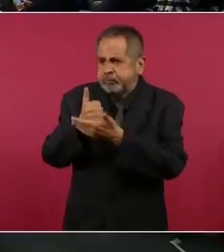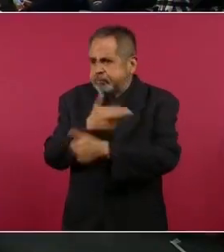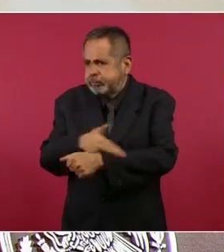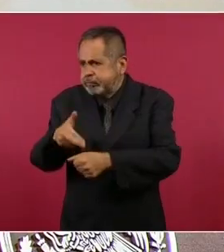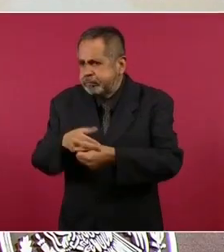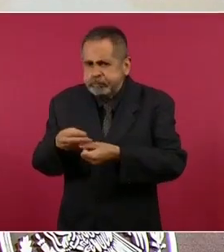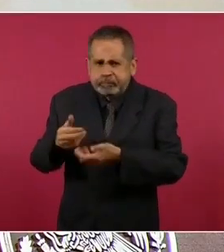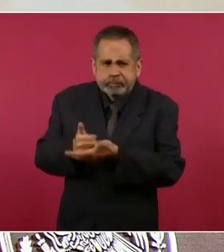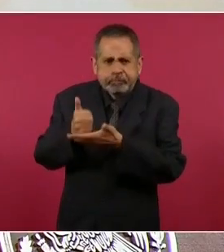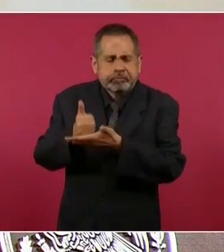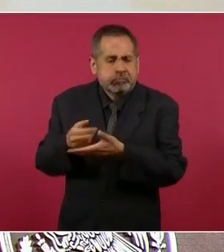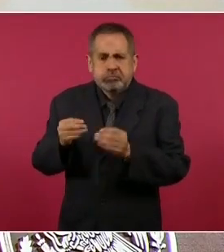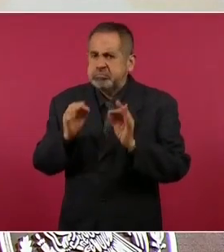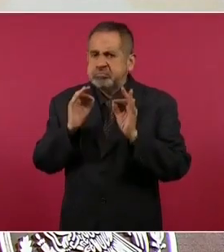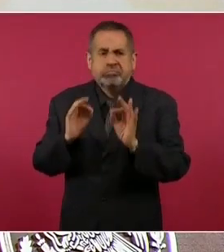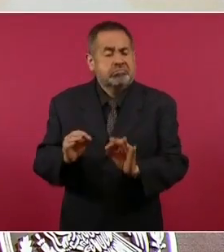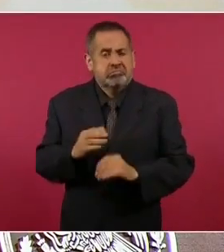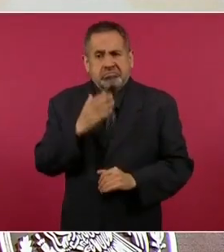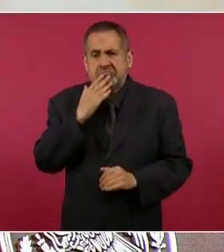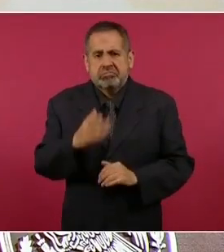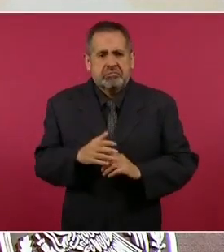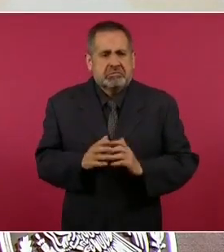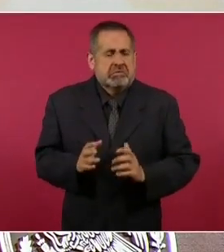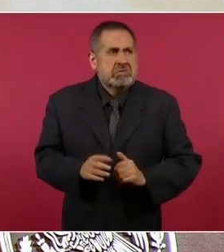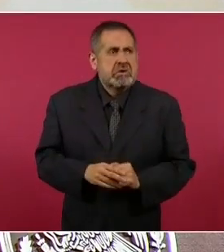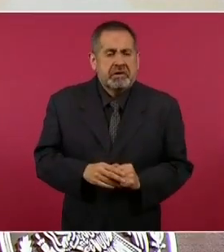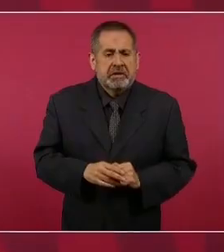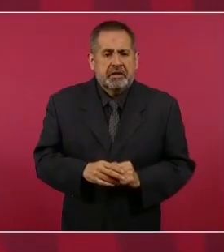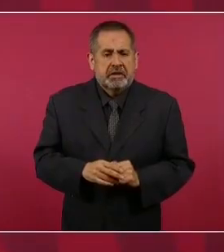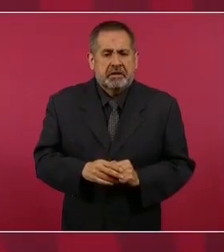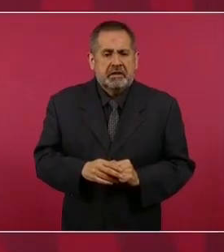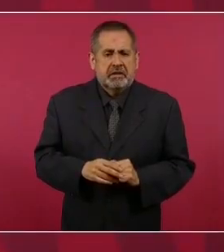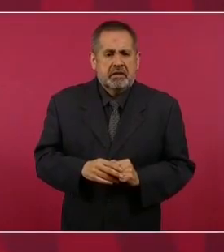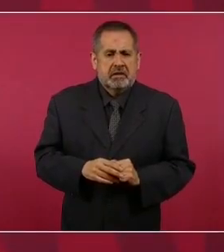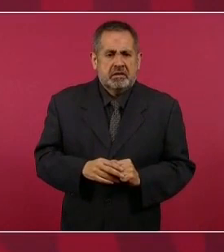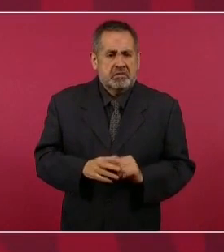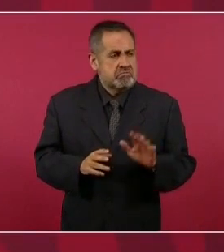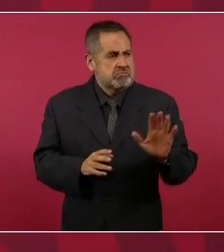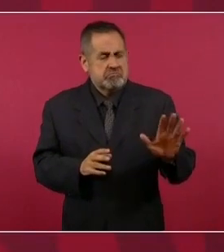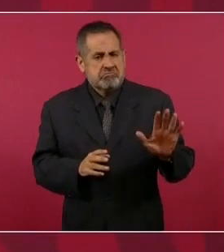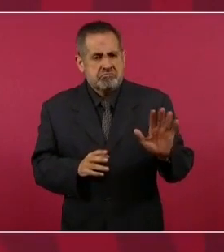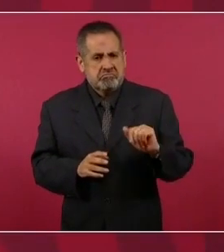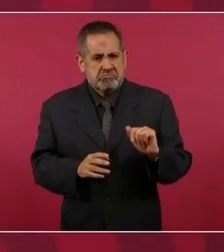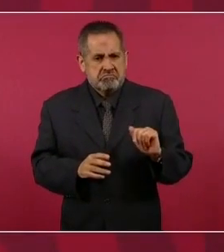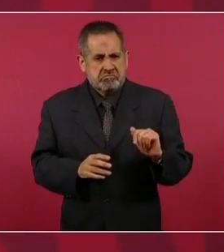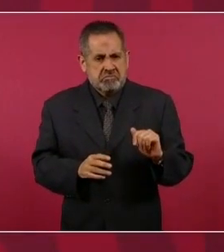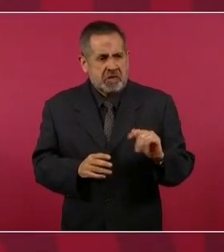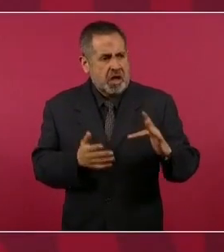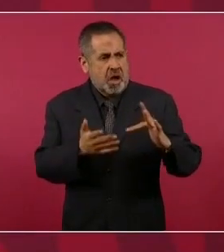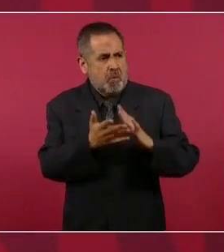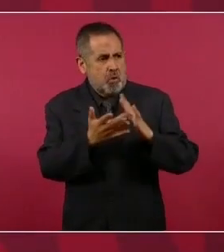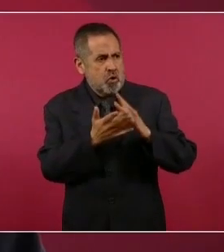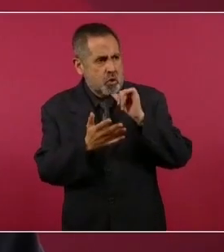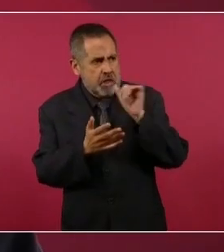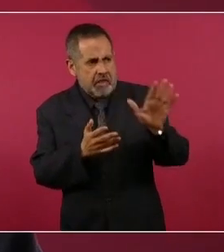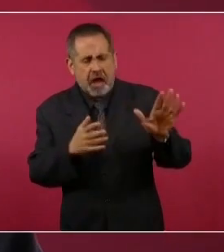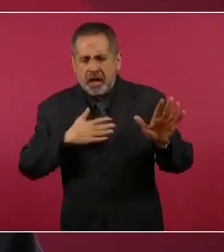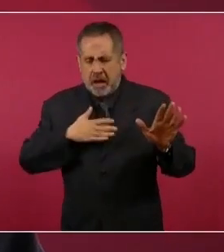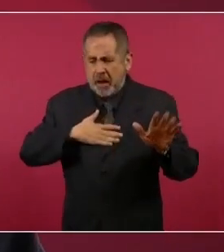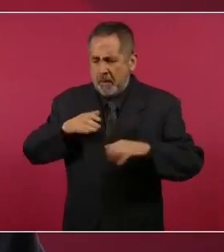vamos a decir, sin el apoyo de nosotros,